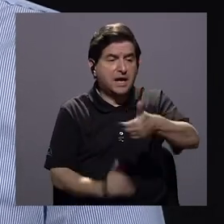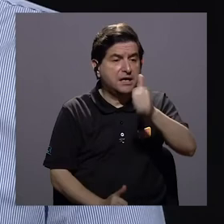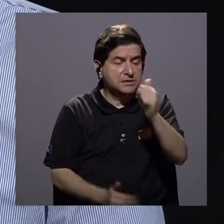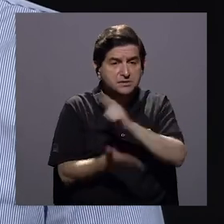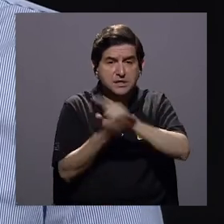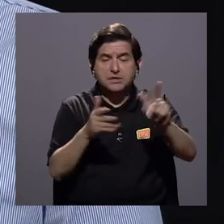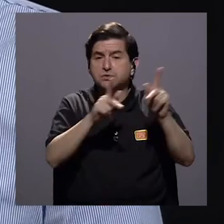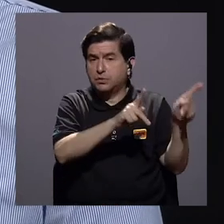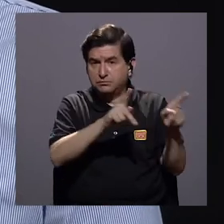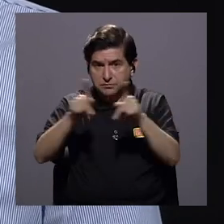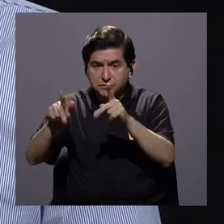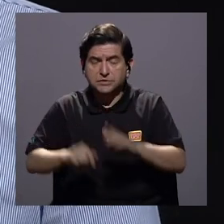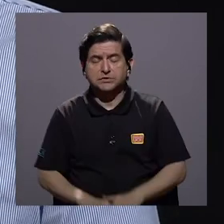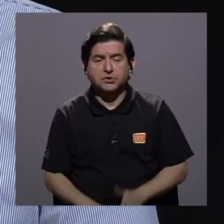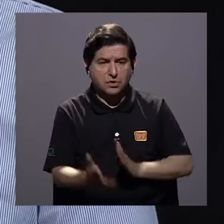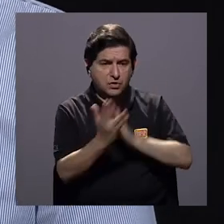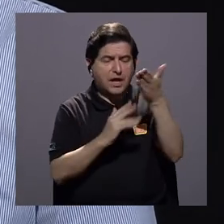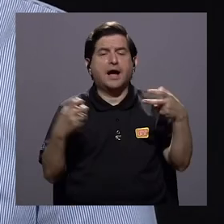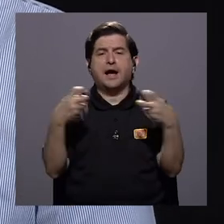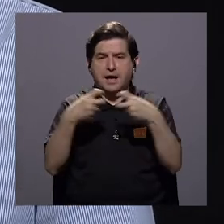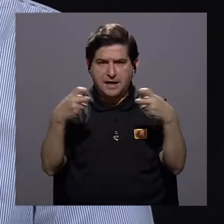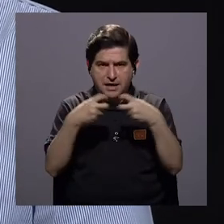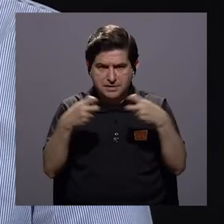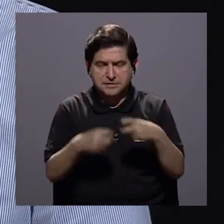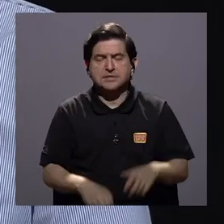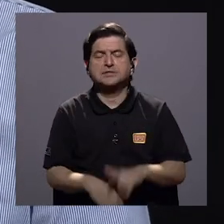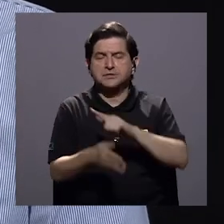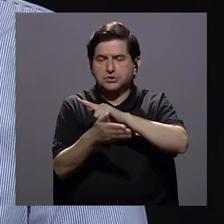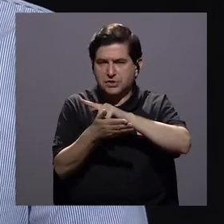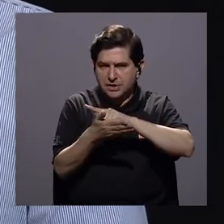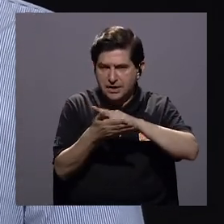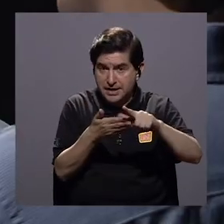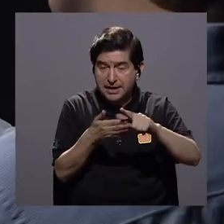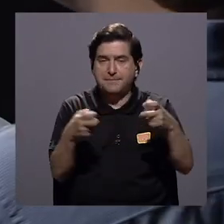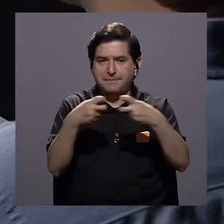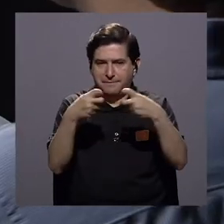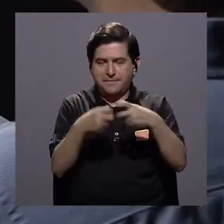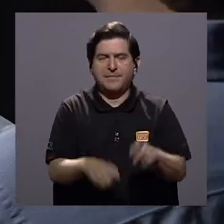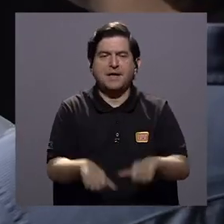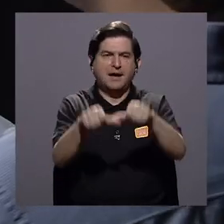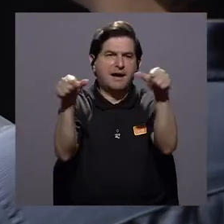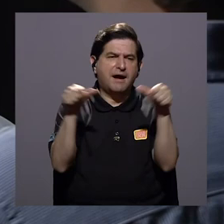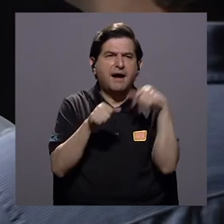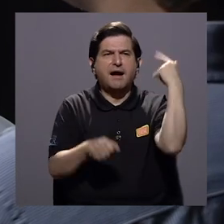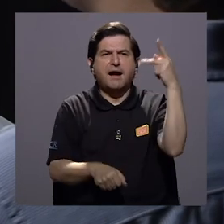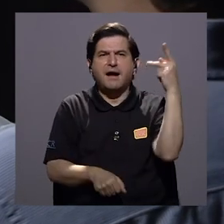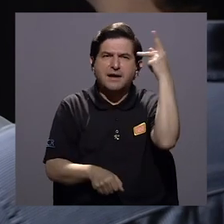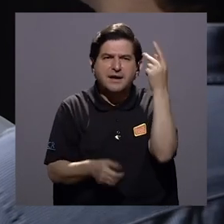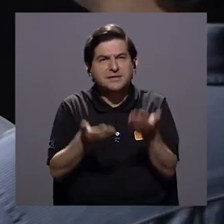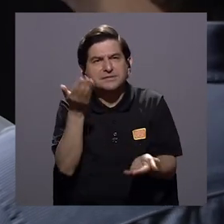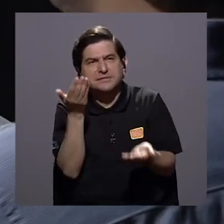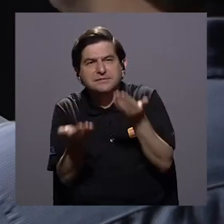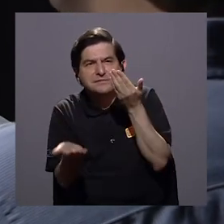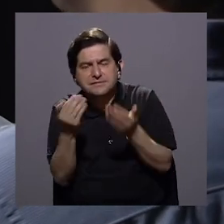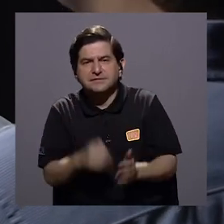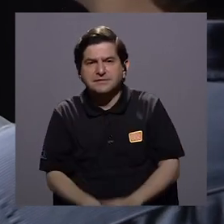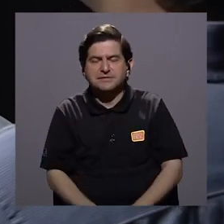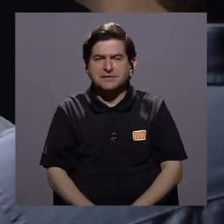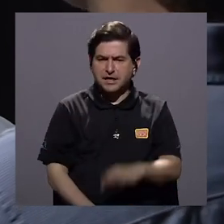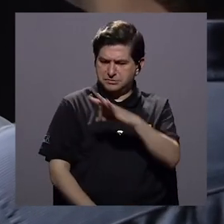potable en la población, acceso en electricidad con fuentes limpias. Hay algunas zonas donde la política ha generado